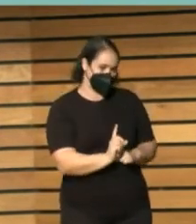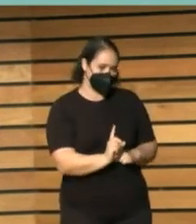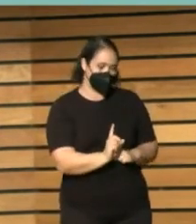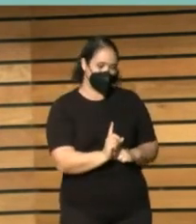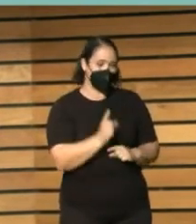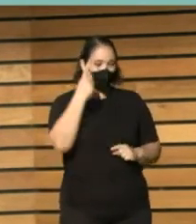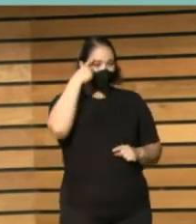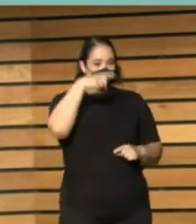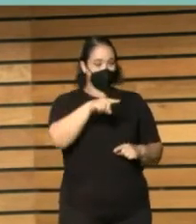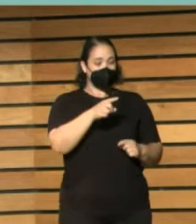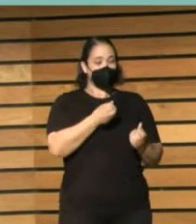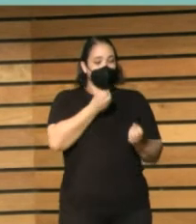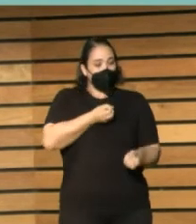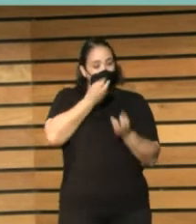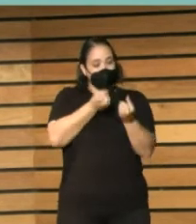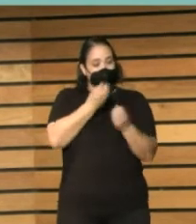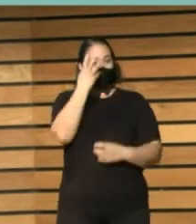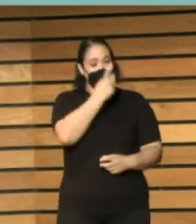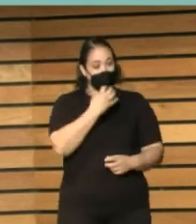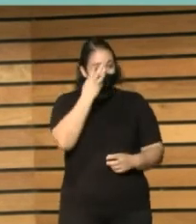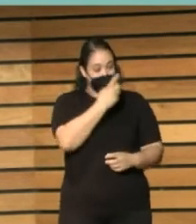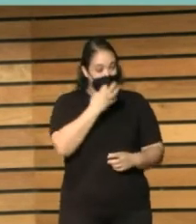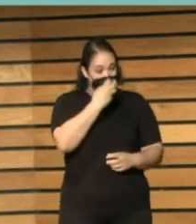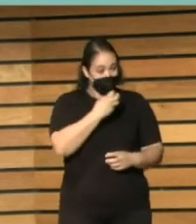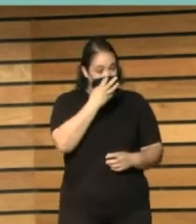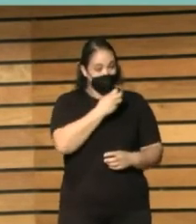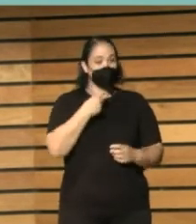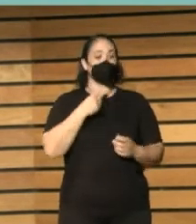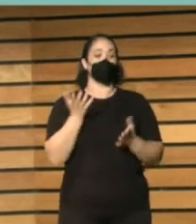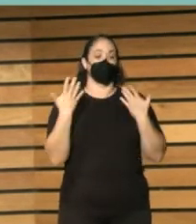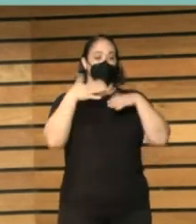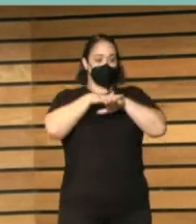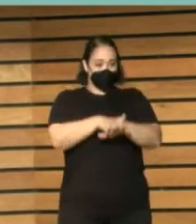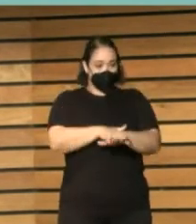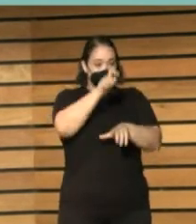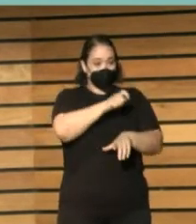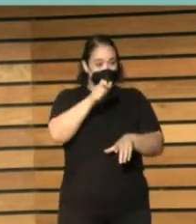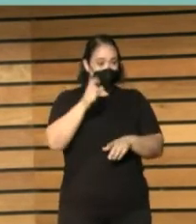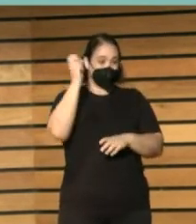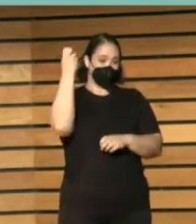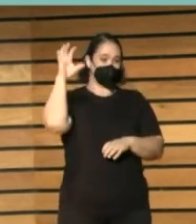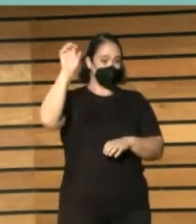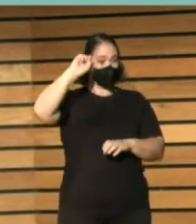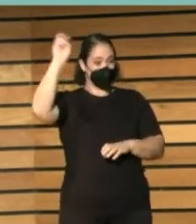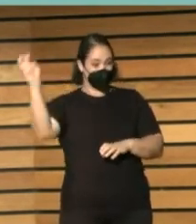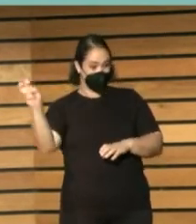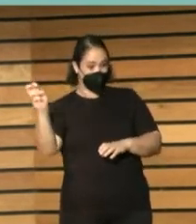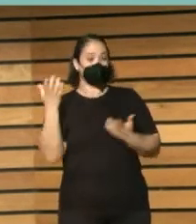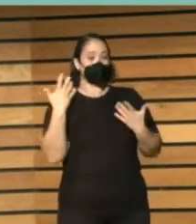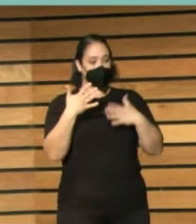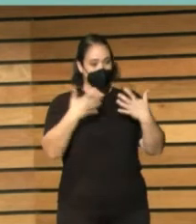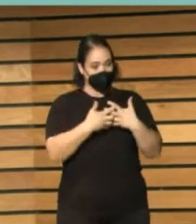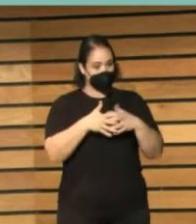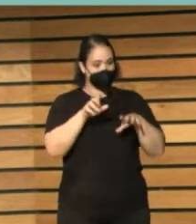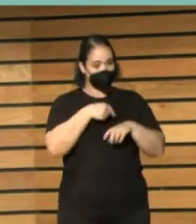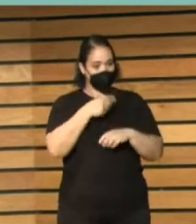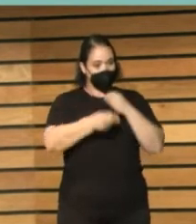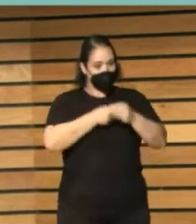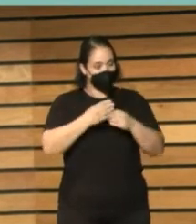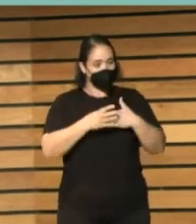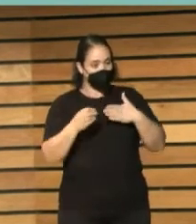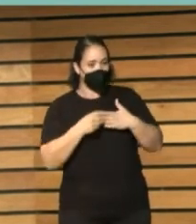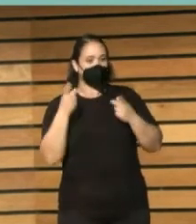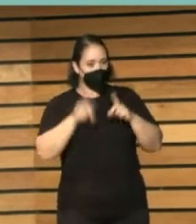igual que tengo que contar cuentos, tengo que integrar al inmigrante, tengo que enseñarle a utilizar internet y además tengo que